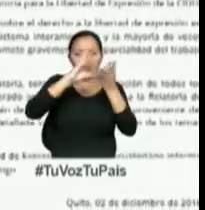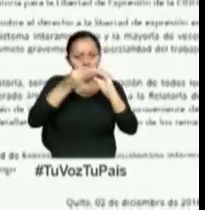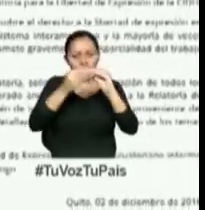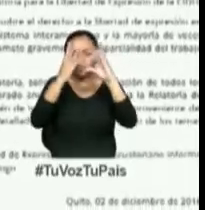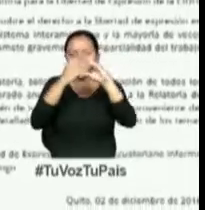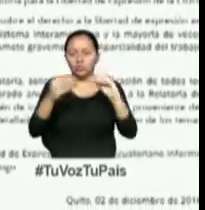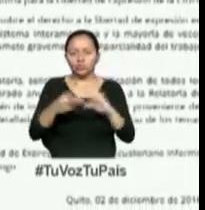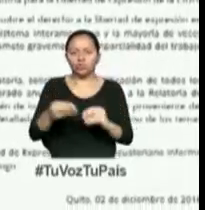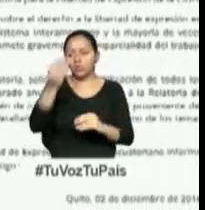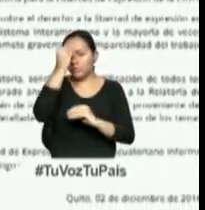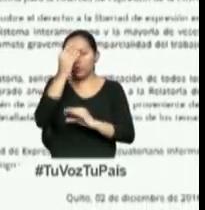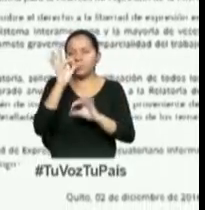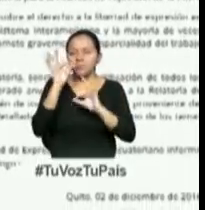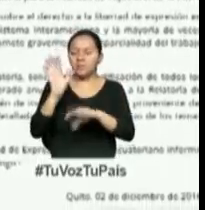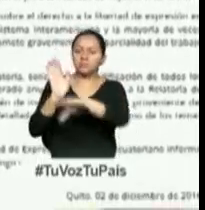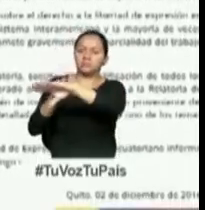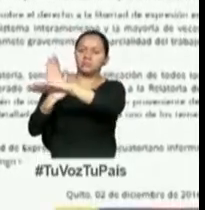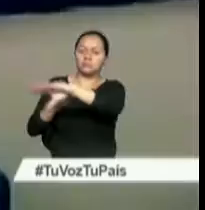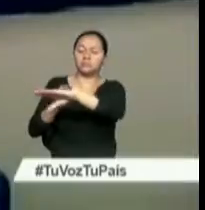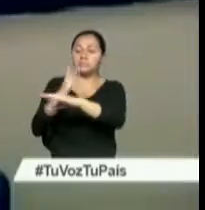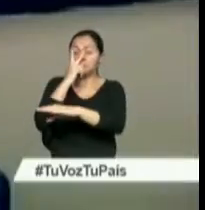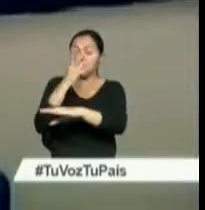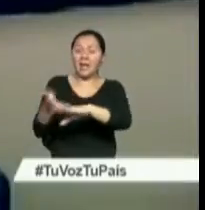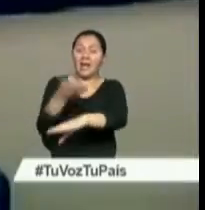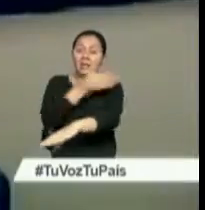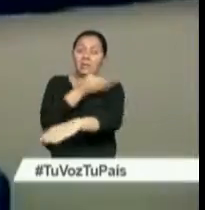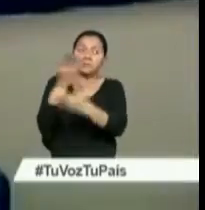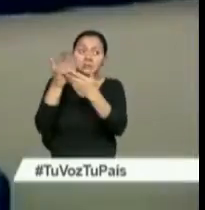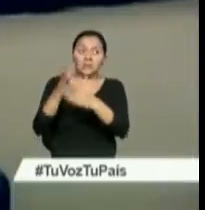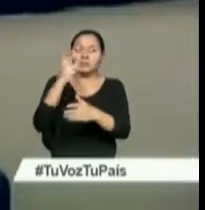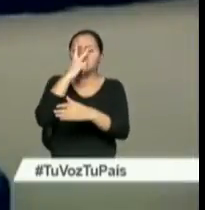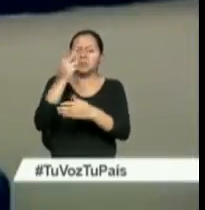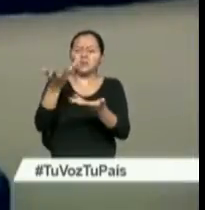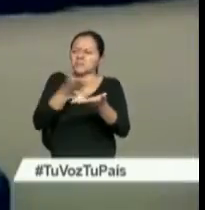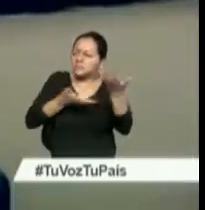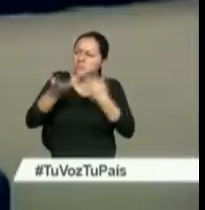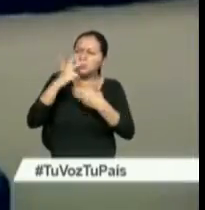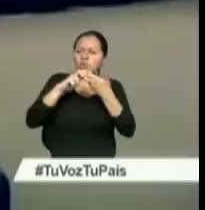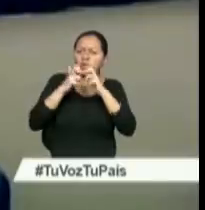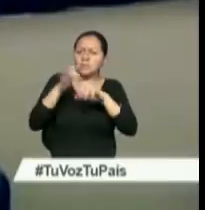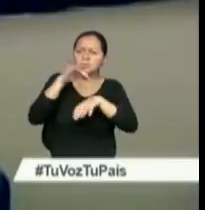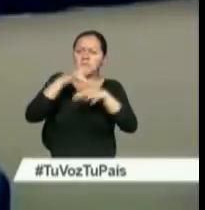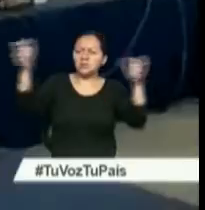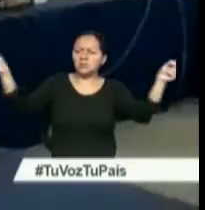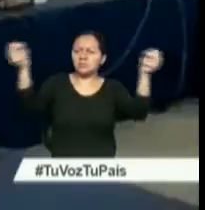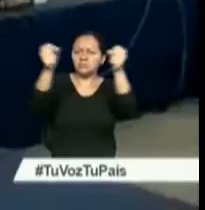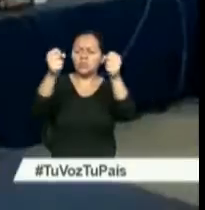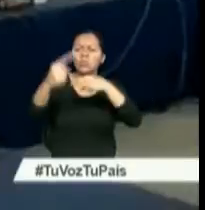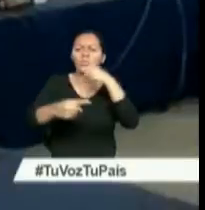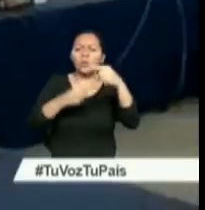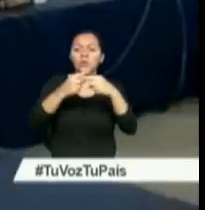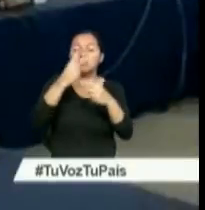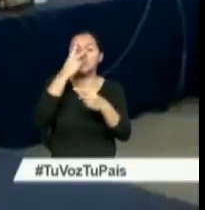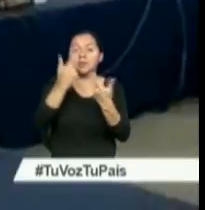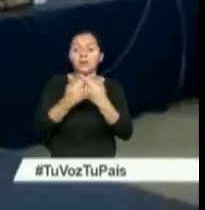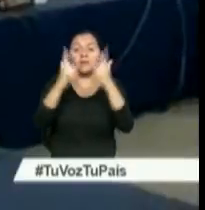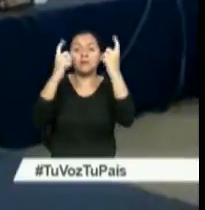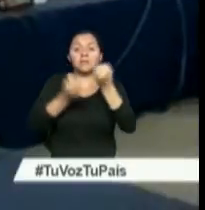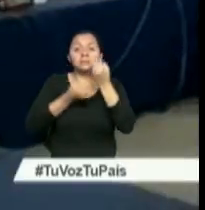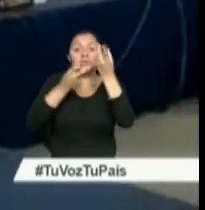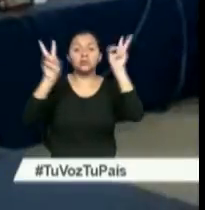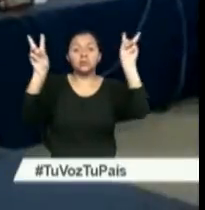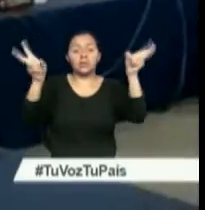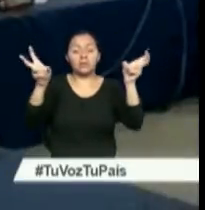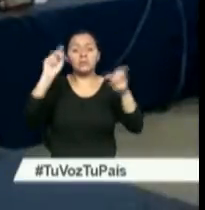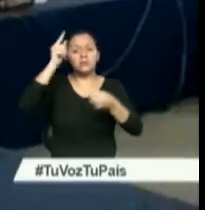informes. En virtud de los antecedentes señalados sobre la improcedencia de la audiencia convocada sobre la libertad de expresión,